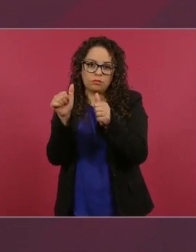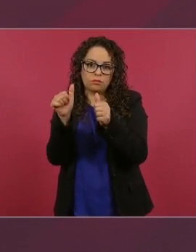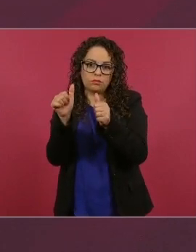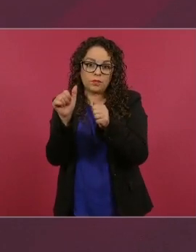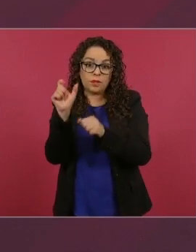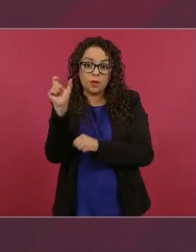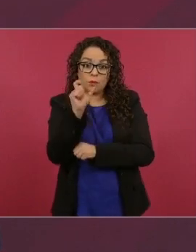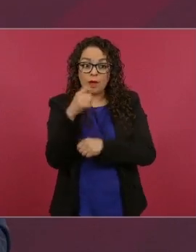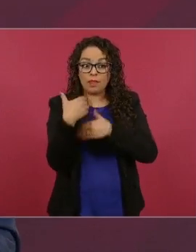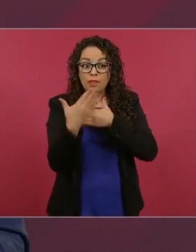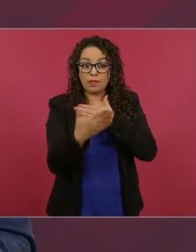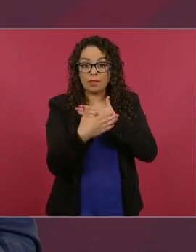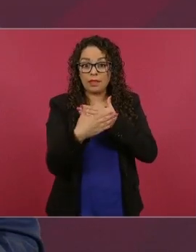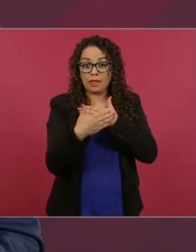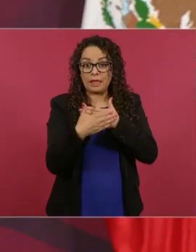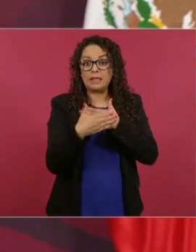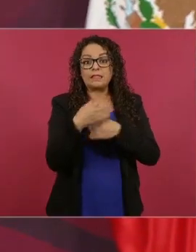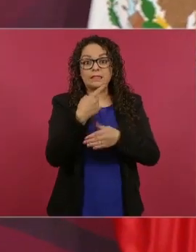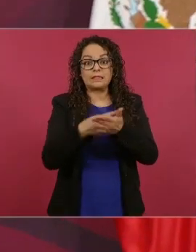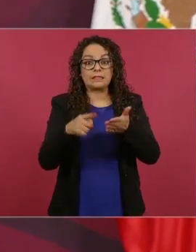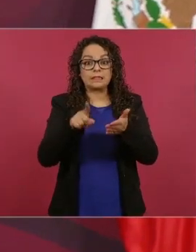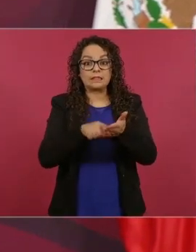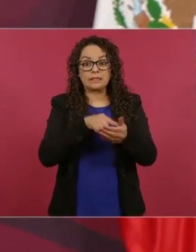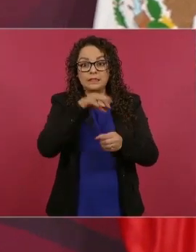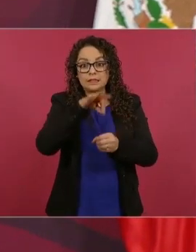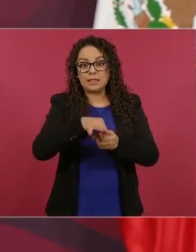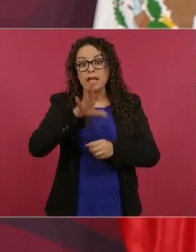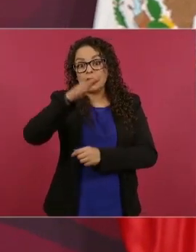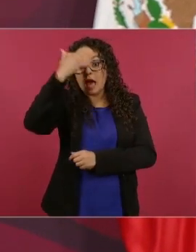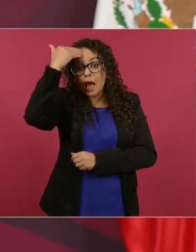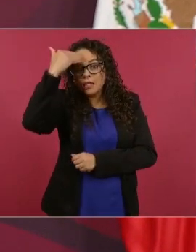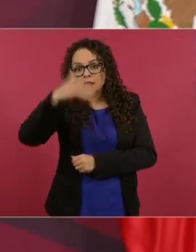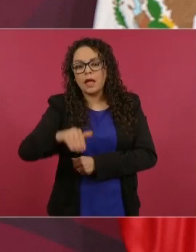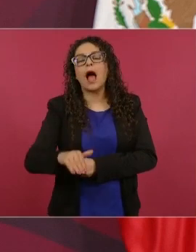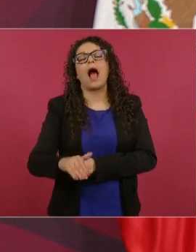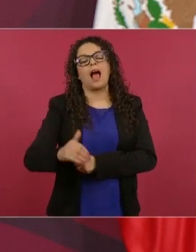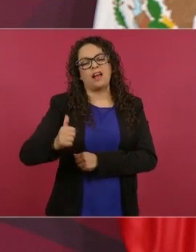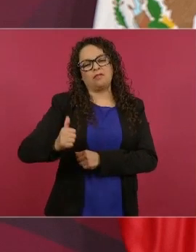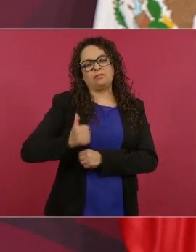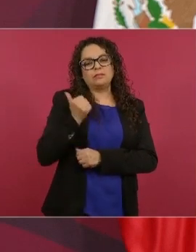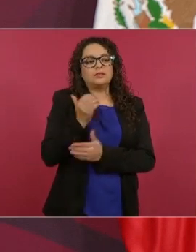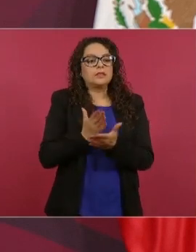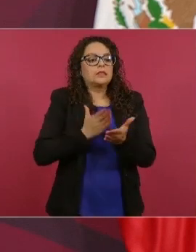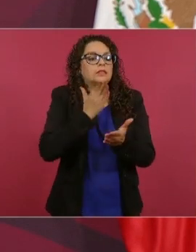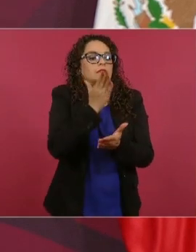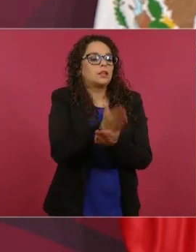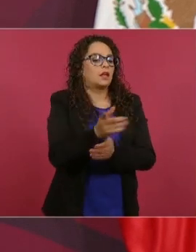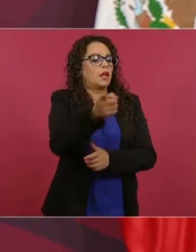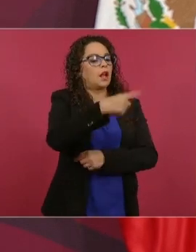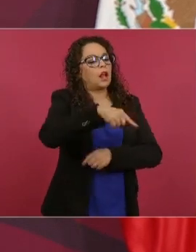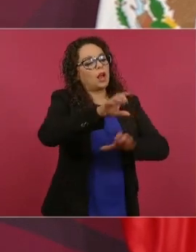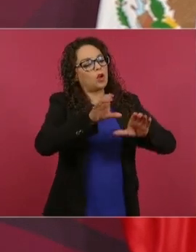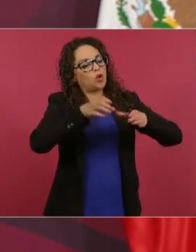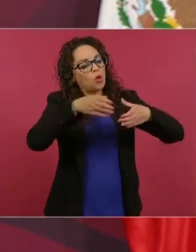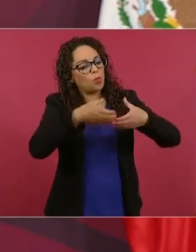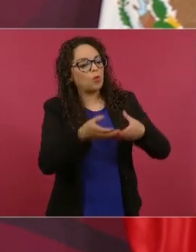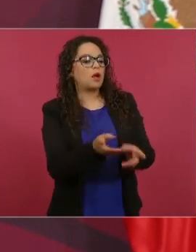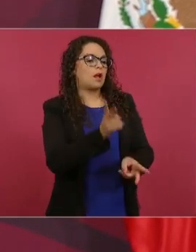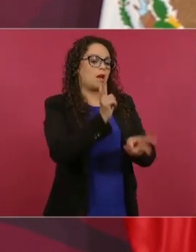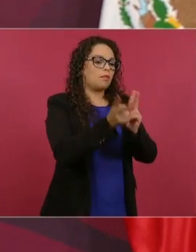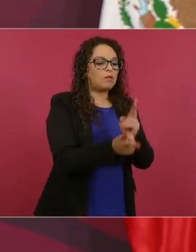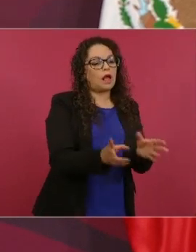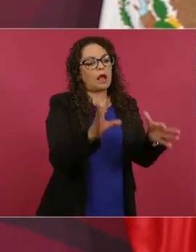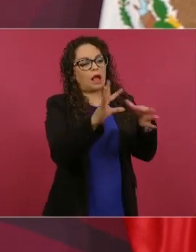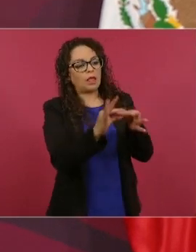comunidades a repartir despensas, materiales de construcción, a comprar los votos,